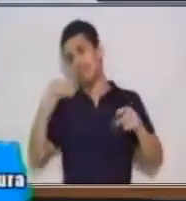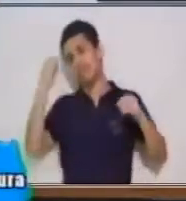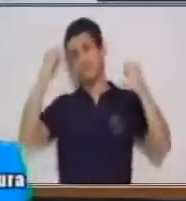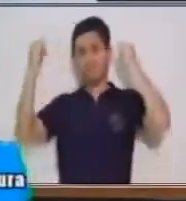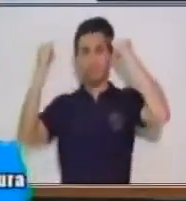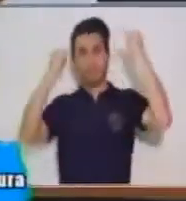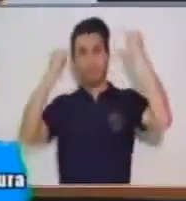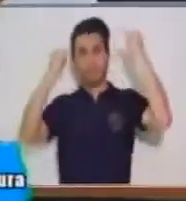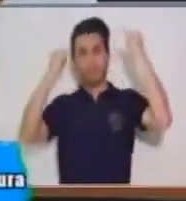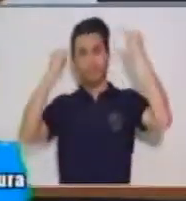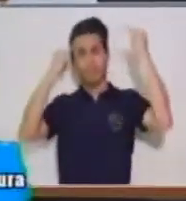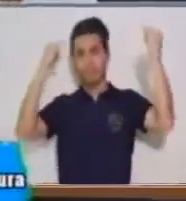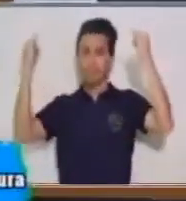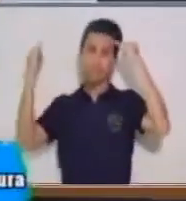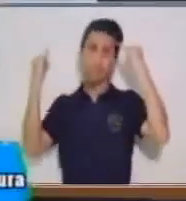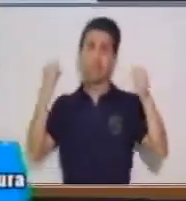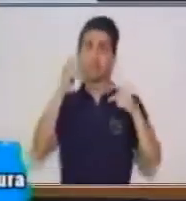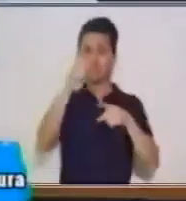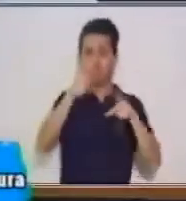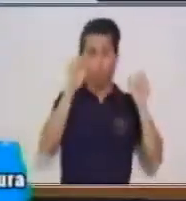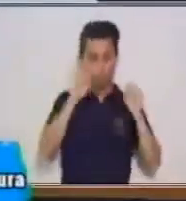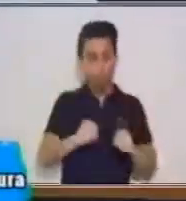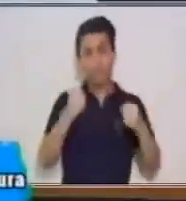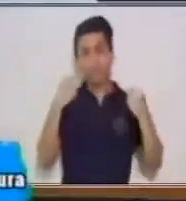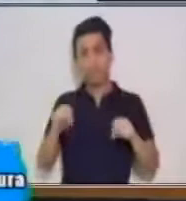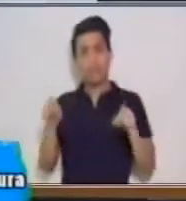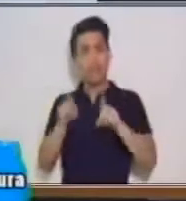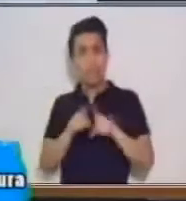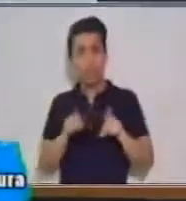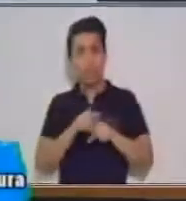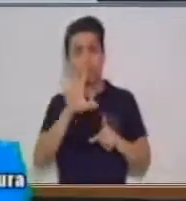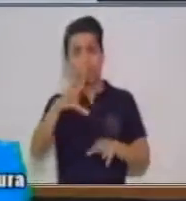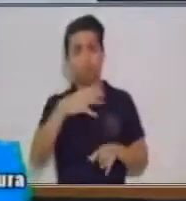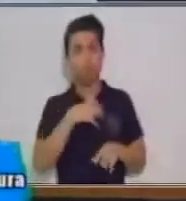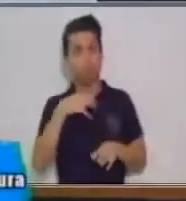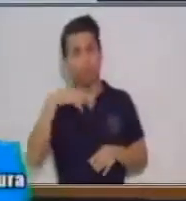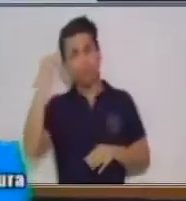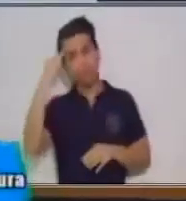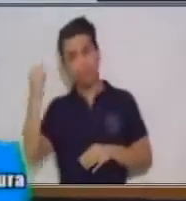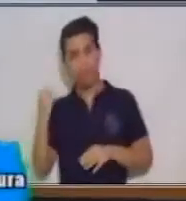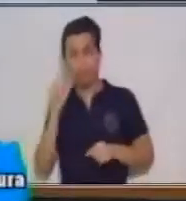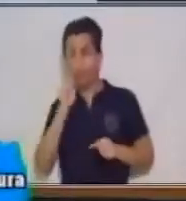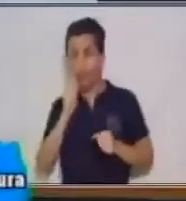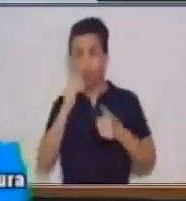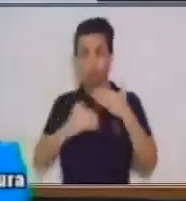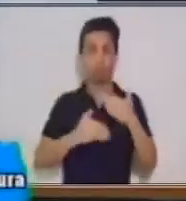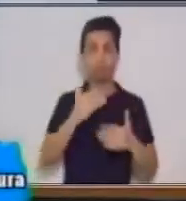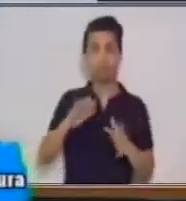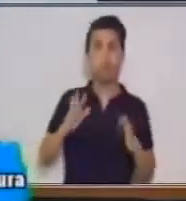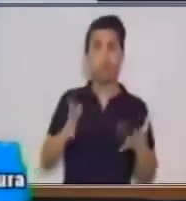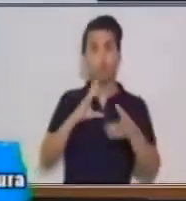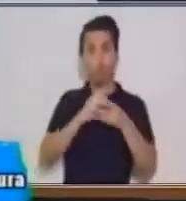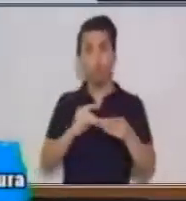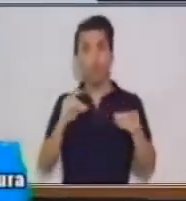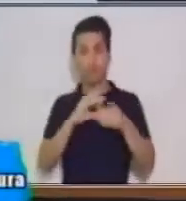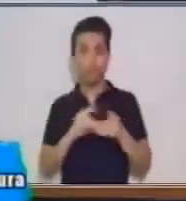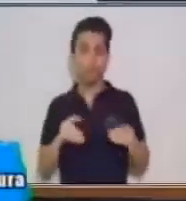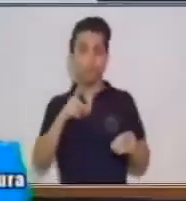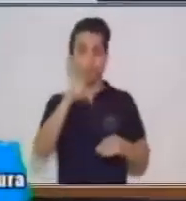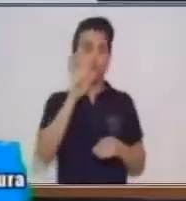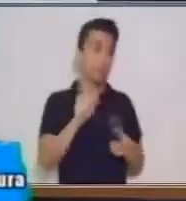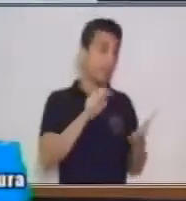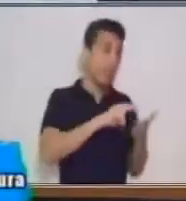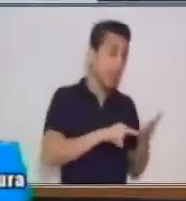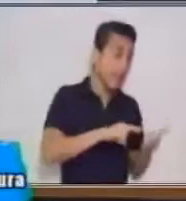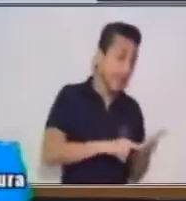inventé. Pero tú puedes hacer uno similar o mucho mejor que este. Puedes leer cualquier